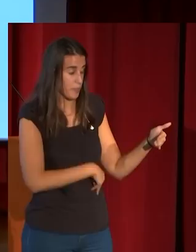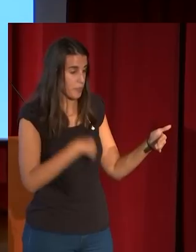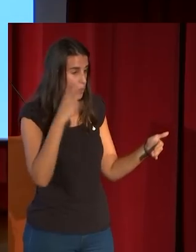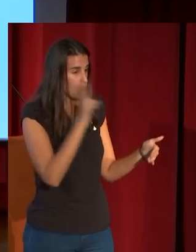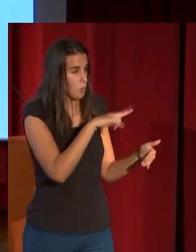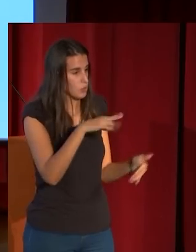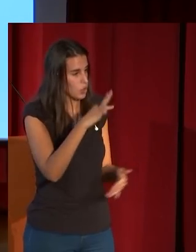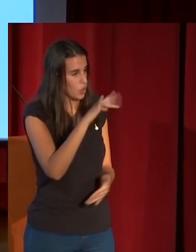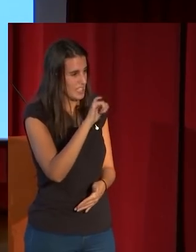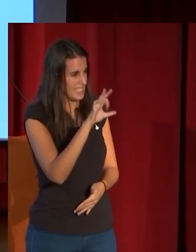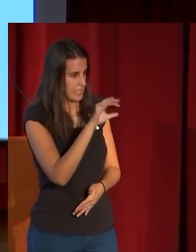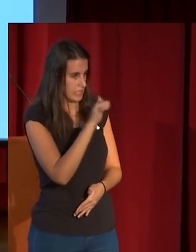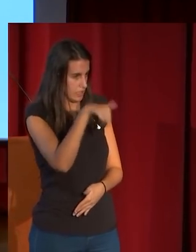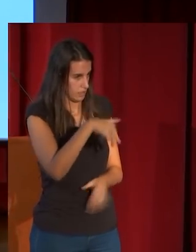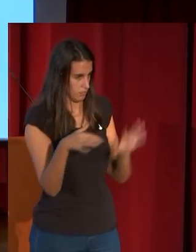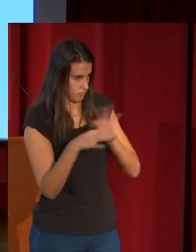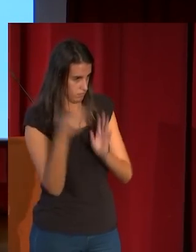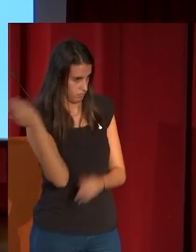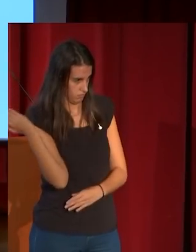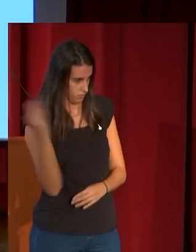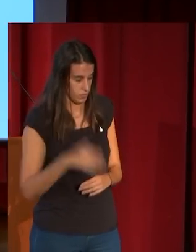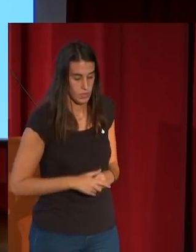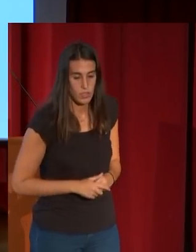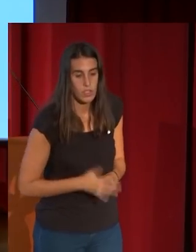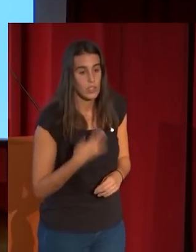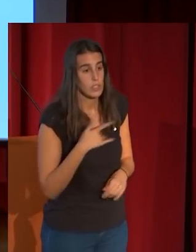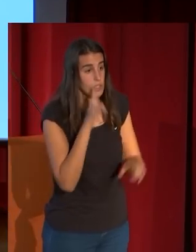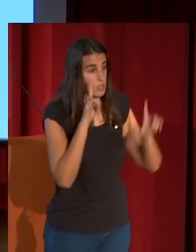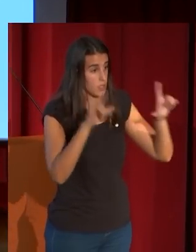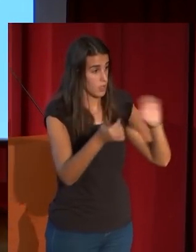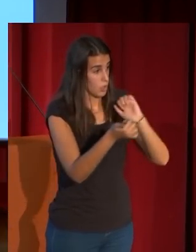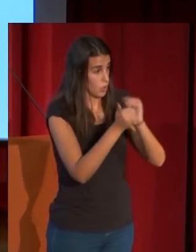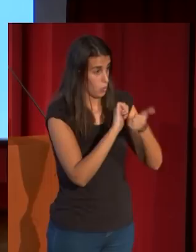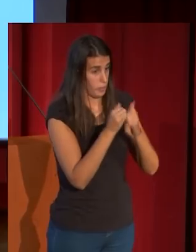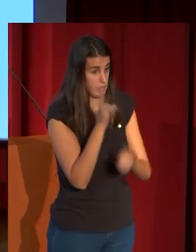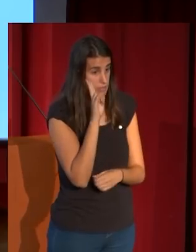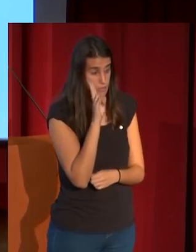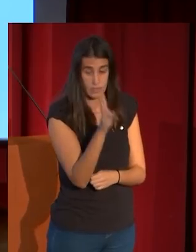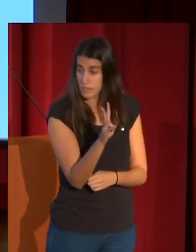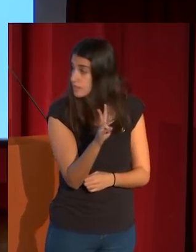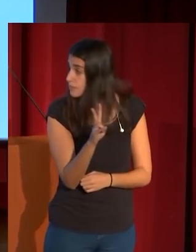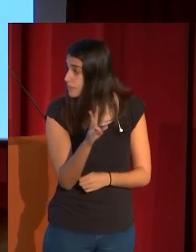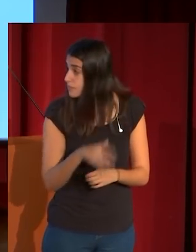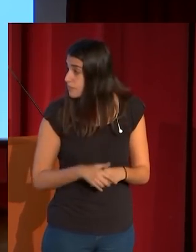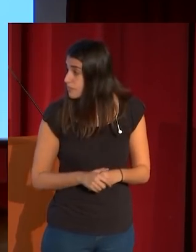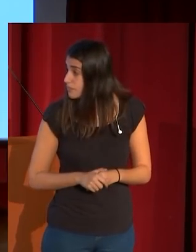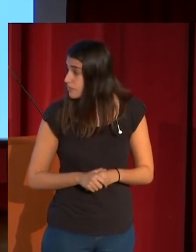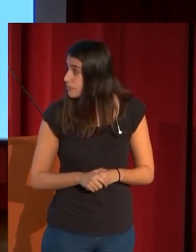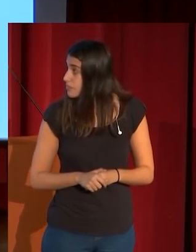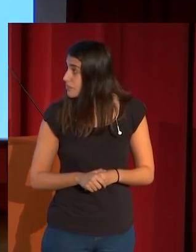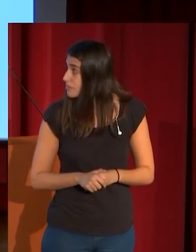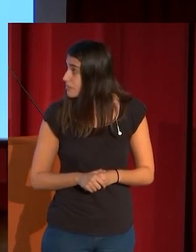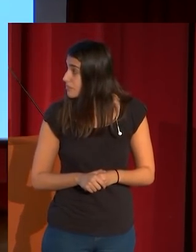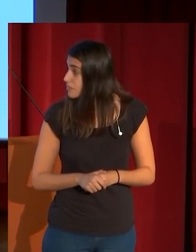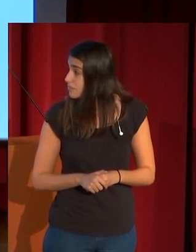Juan Bautista. la copia en Vila Borghese, donde estaba, y fíjense, con que, cómo hace